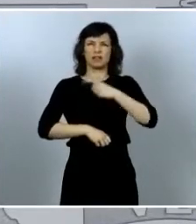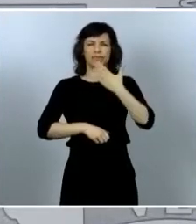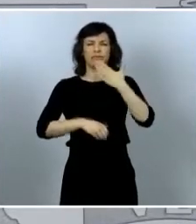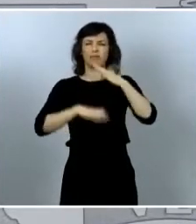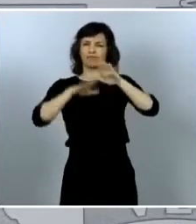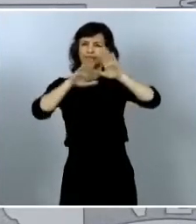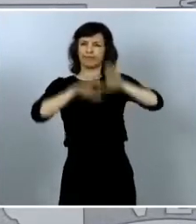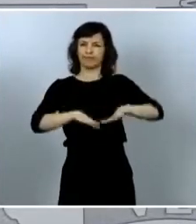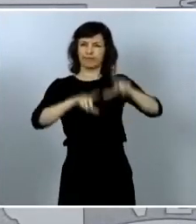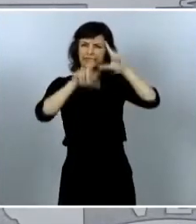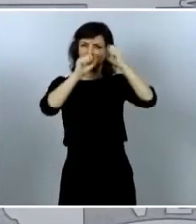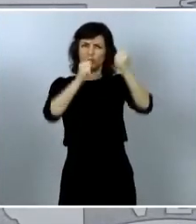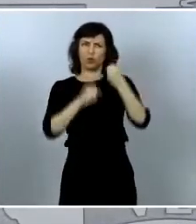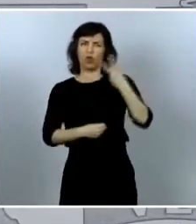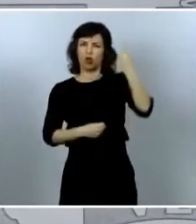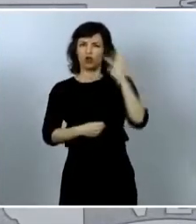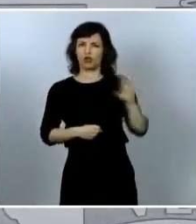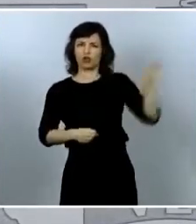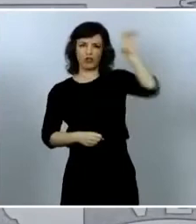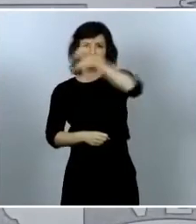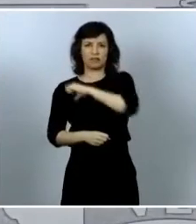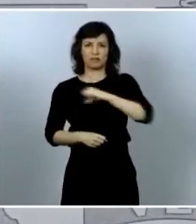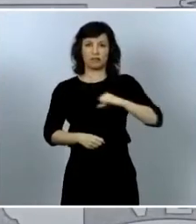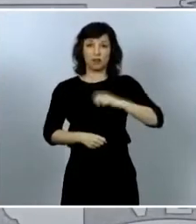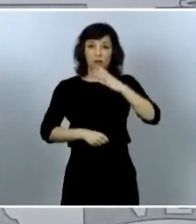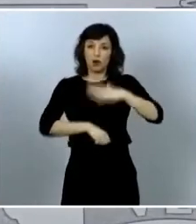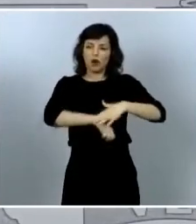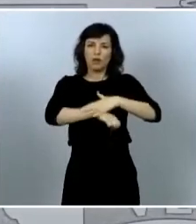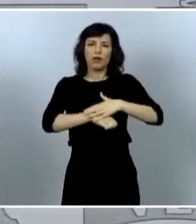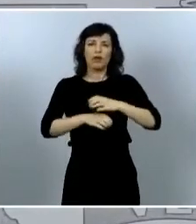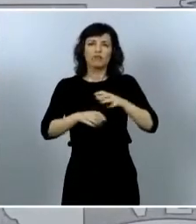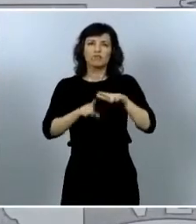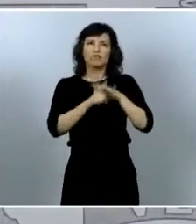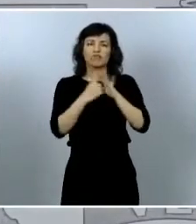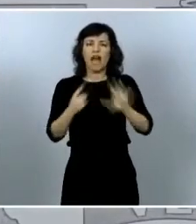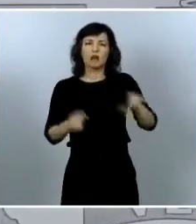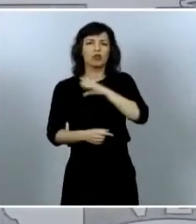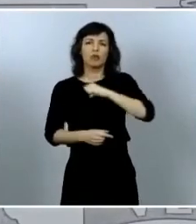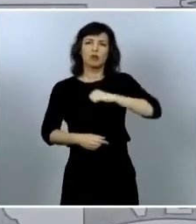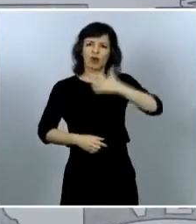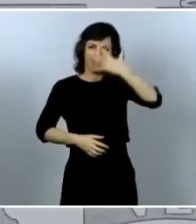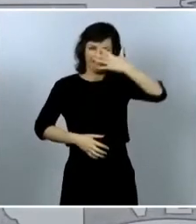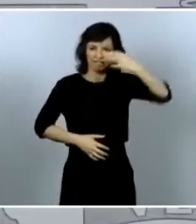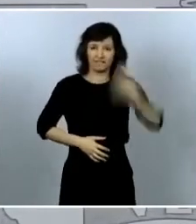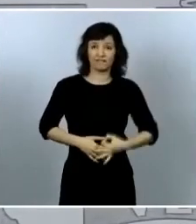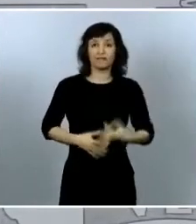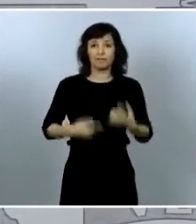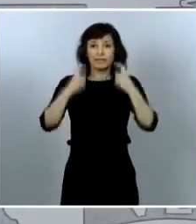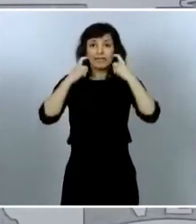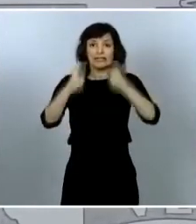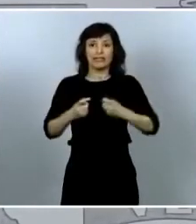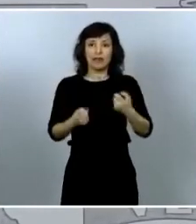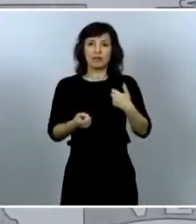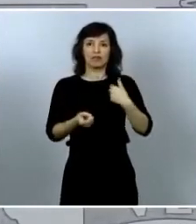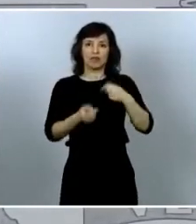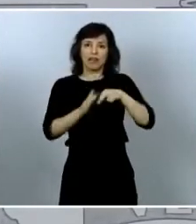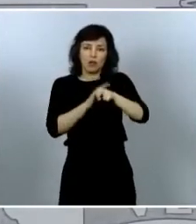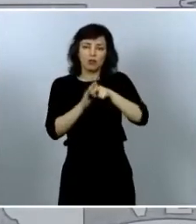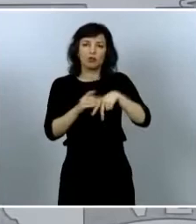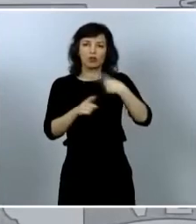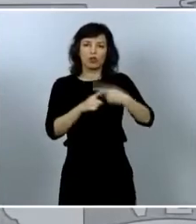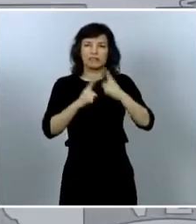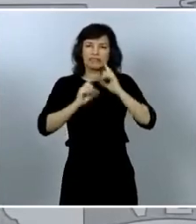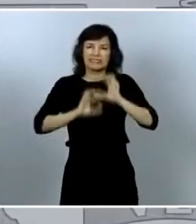este es un gobierno que cree en el estado autonómico y apostamos en consecuencia por dotarlo de recursos siquiera extraordinarios como consecuencia de